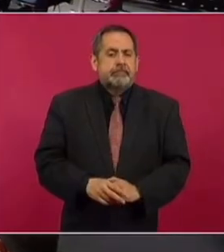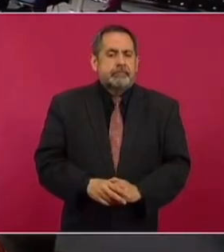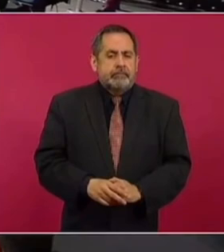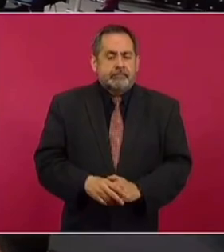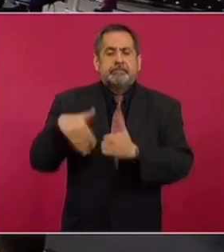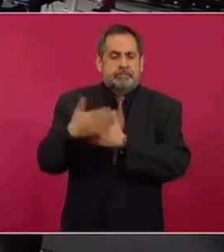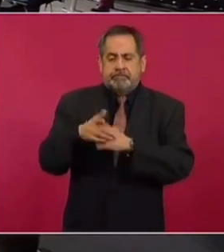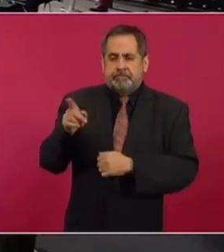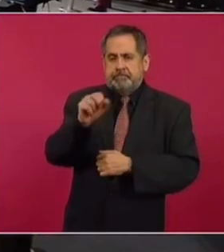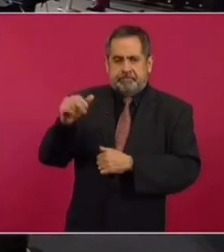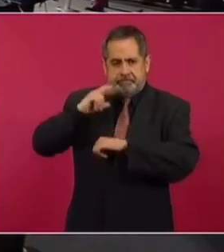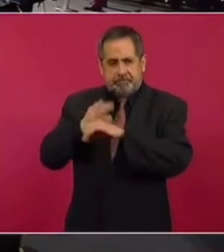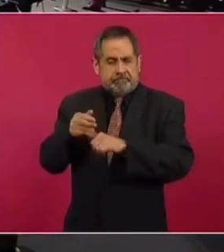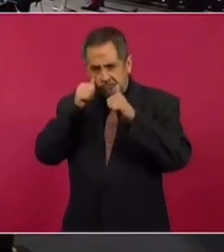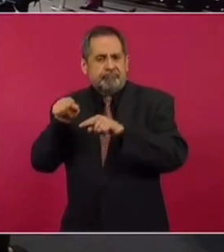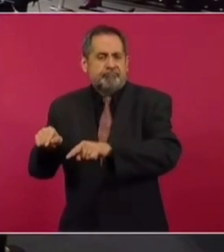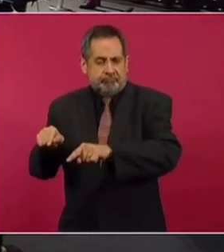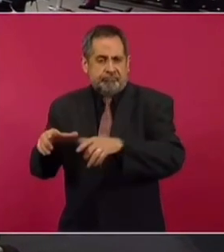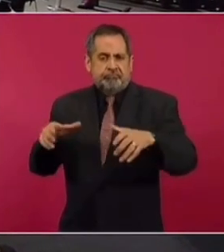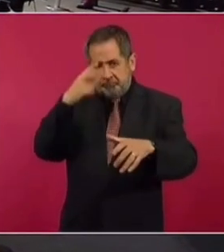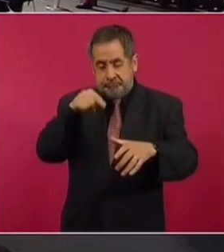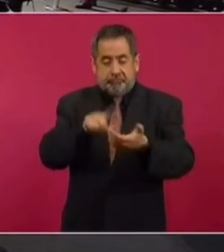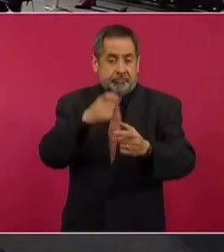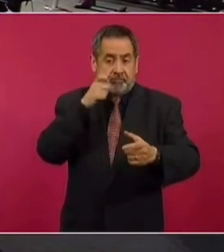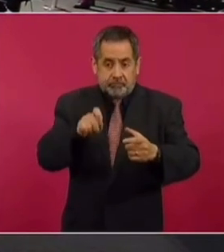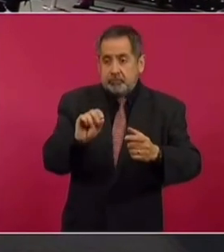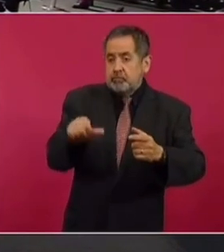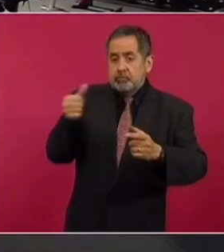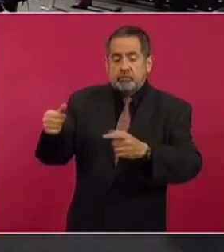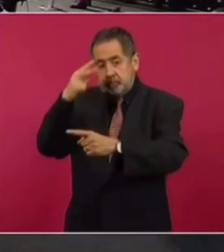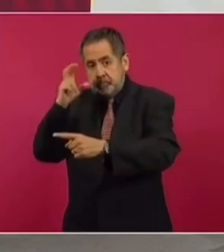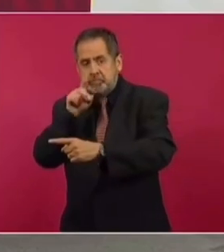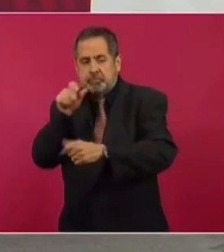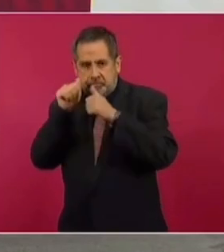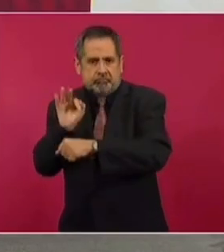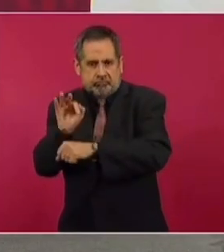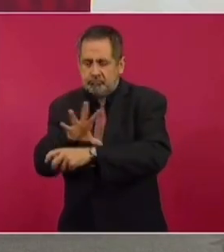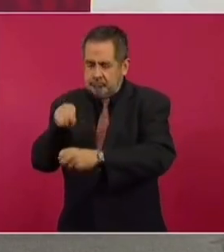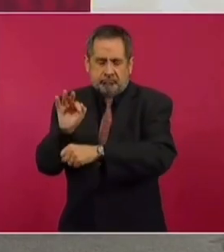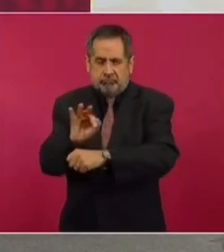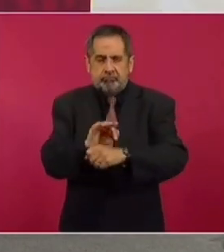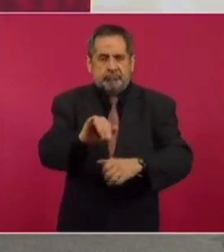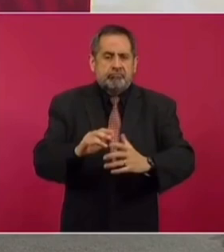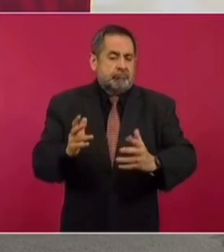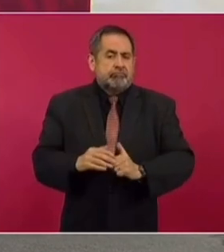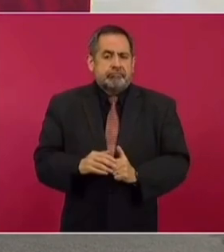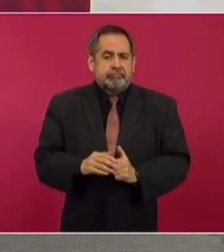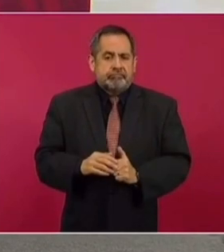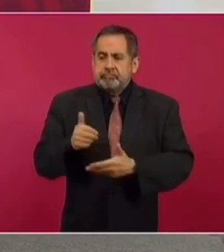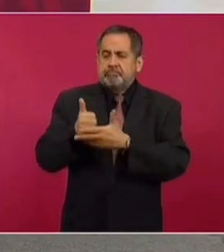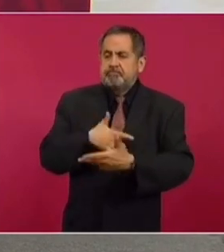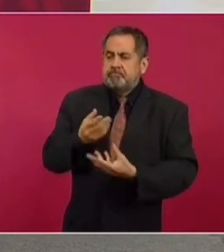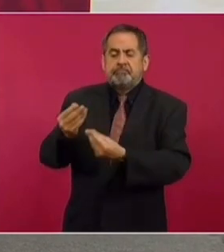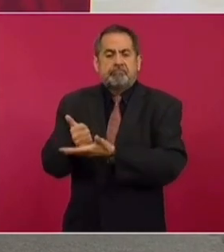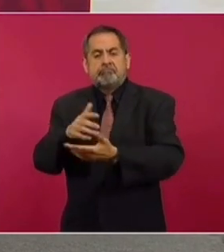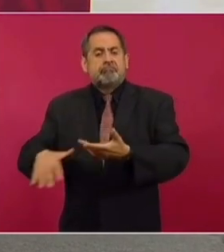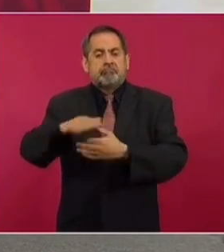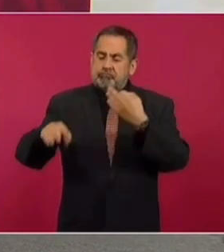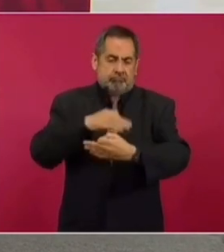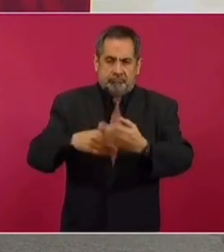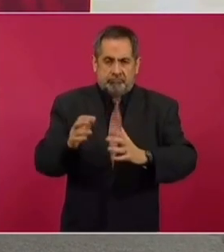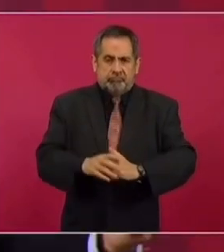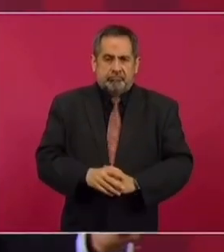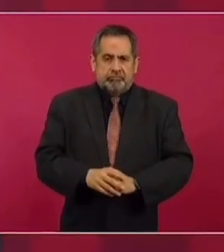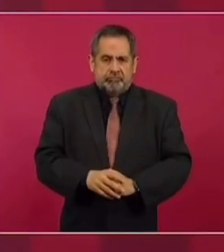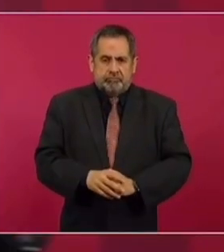Ya Relaciones está atendiendo esto, tanto los mexicanos en Ucrania como mexicanos en Rusia, de protección y ayuda humanitaria a